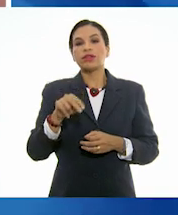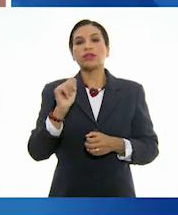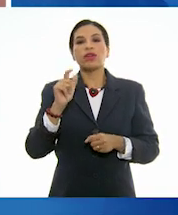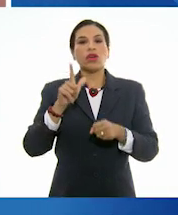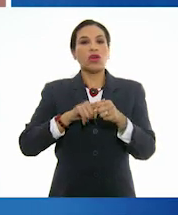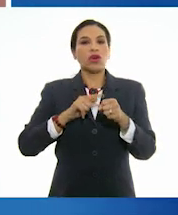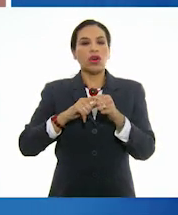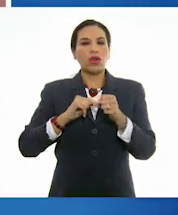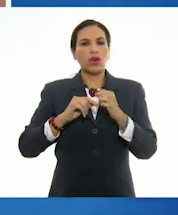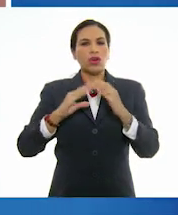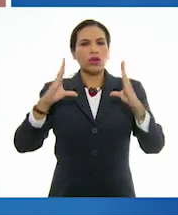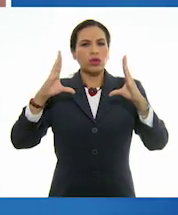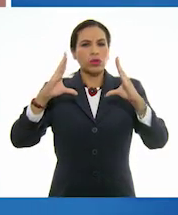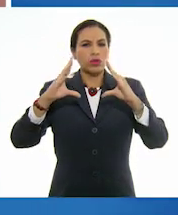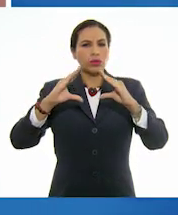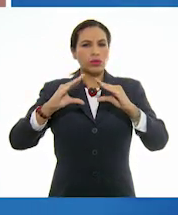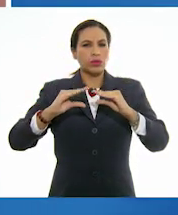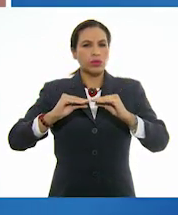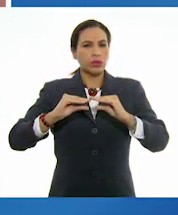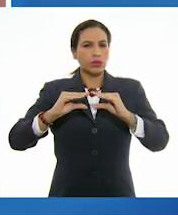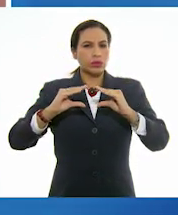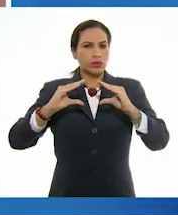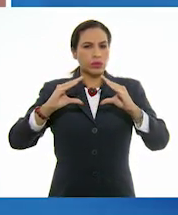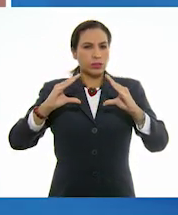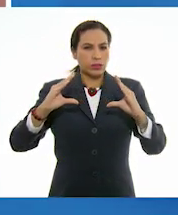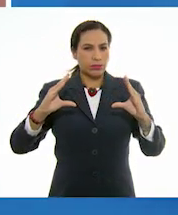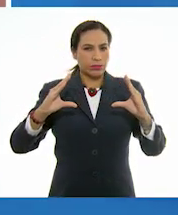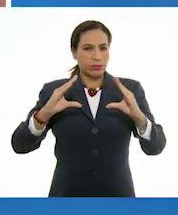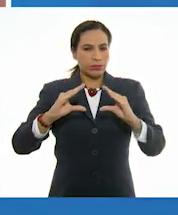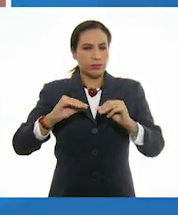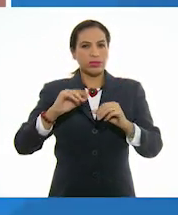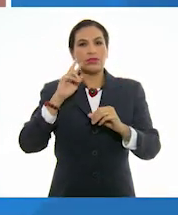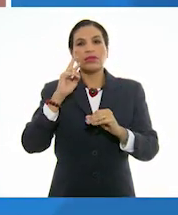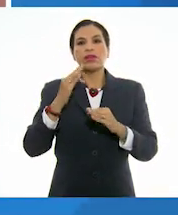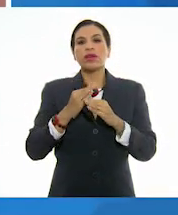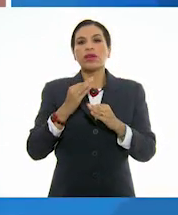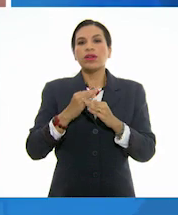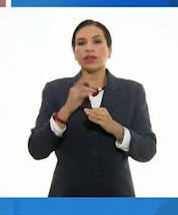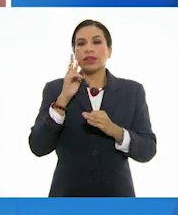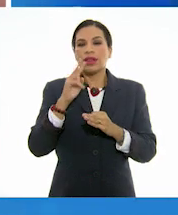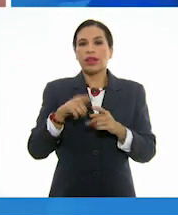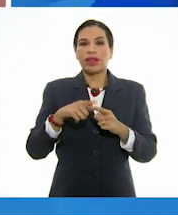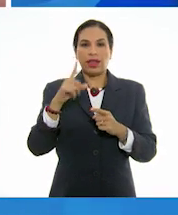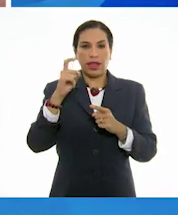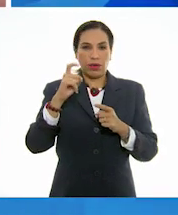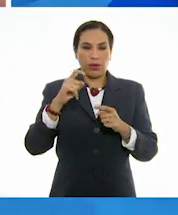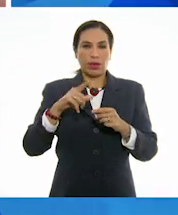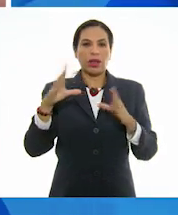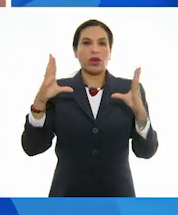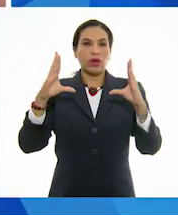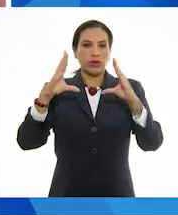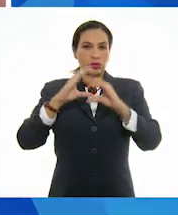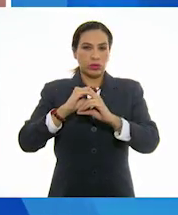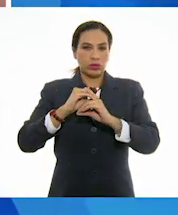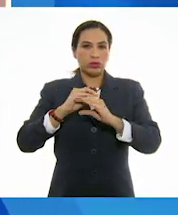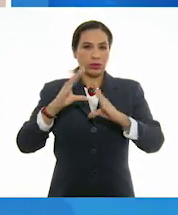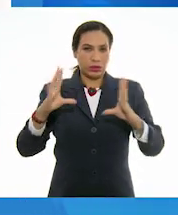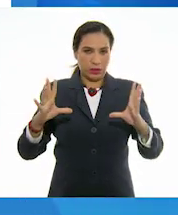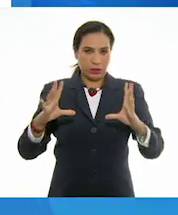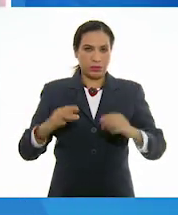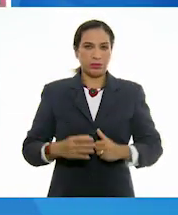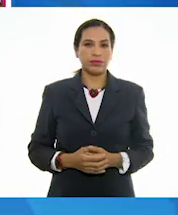el cambio de tonalidad o color de manera gradual. Como podemos ver, está en el agua, que va de oscuro a claro.